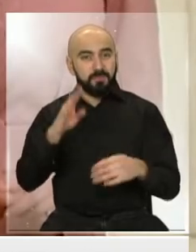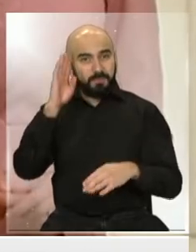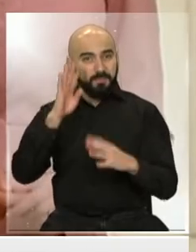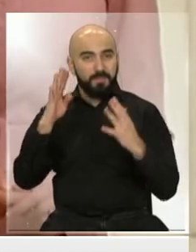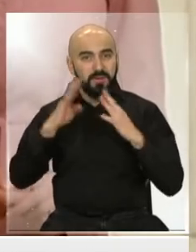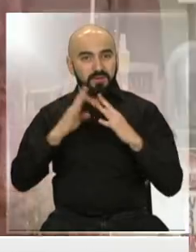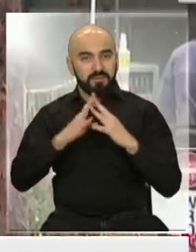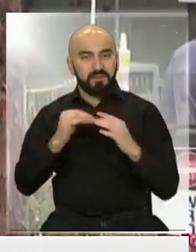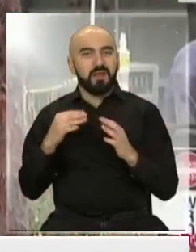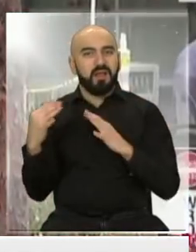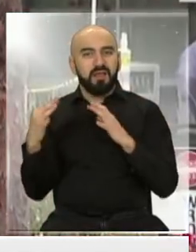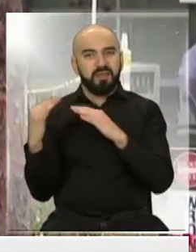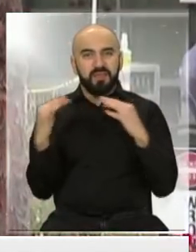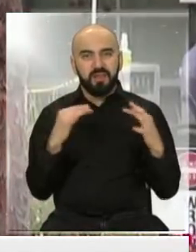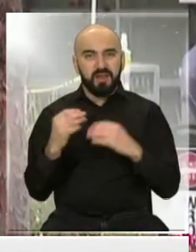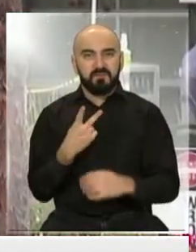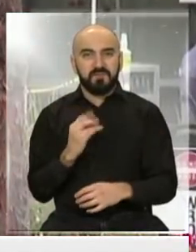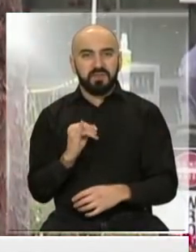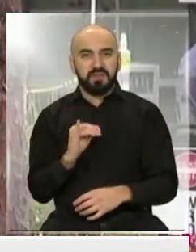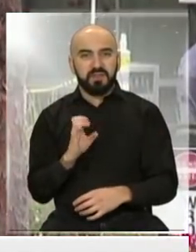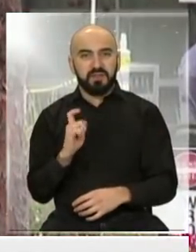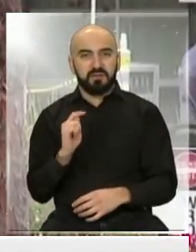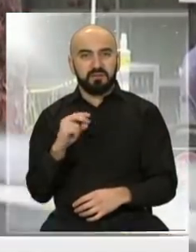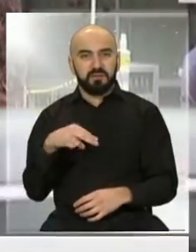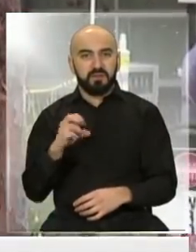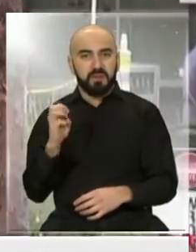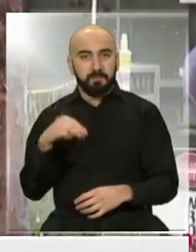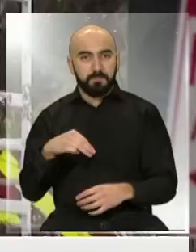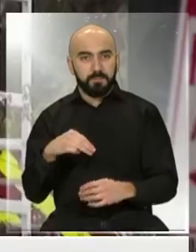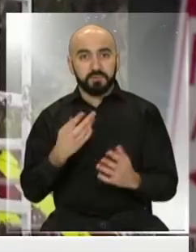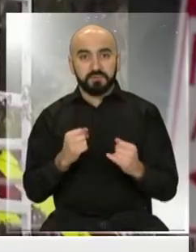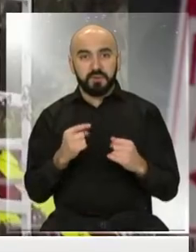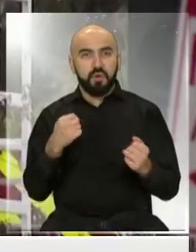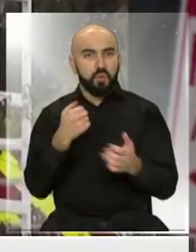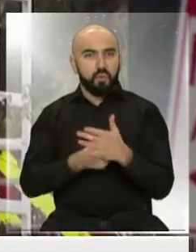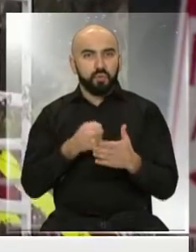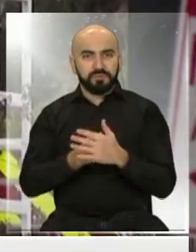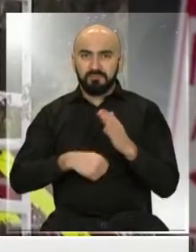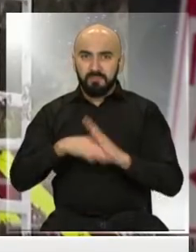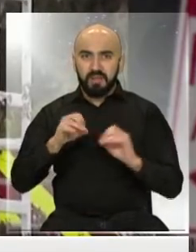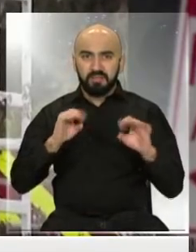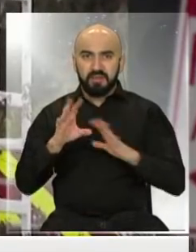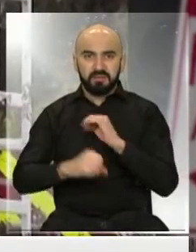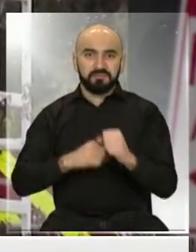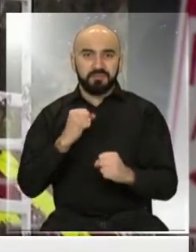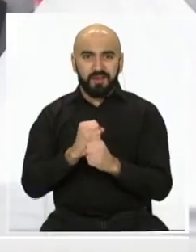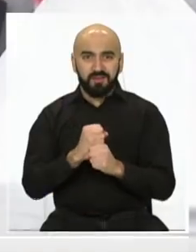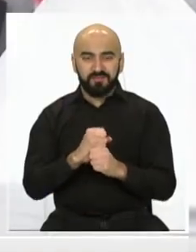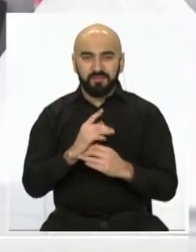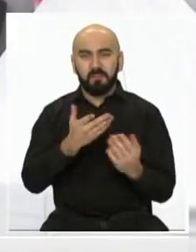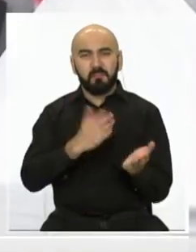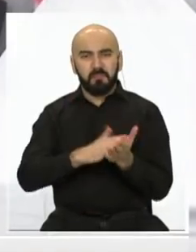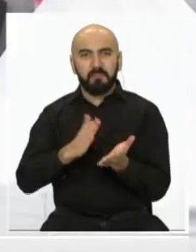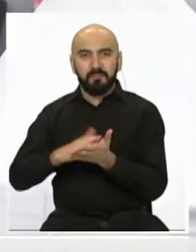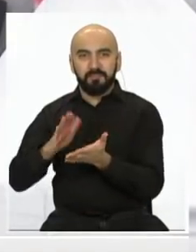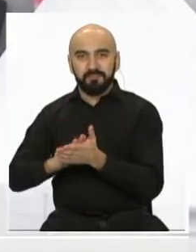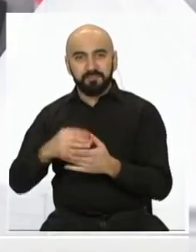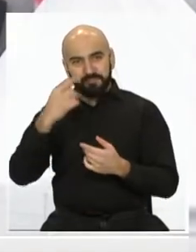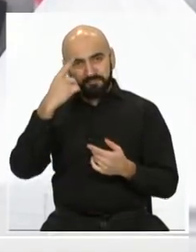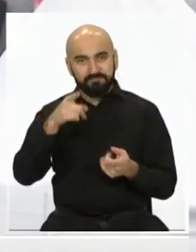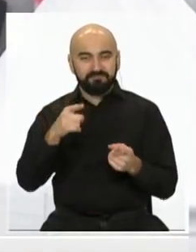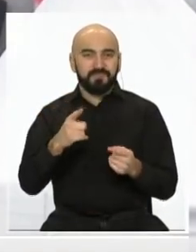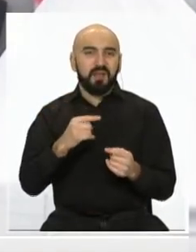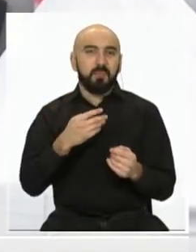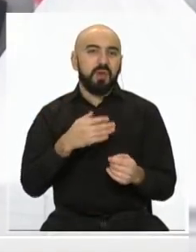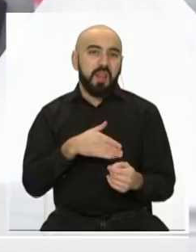guerra de Vietnam. Una lucha que se prolongó durante más de 10 años. En medio de estas lamentables cifras, ha hablado el presidente